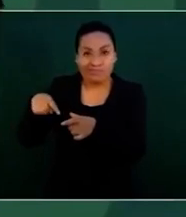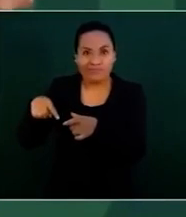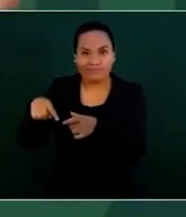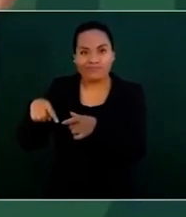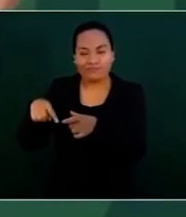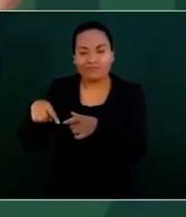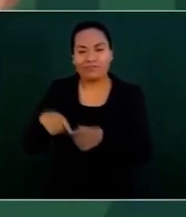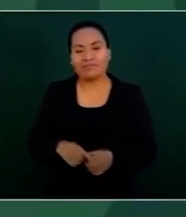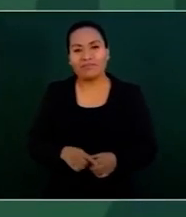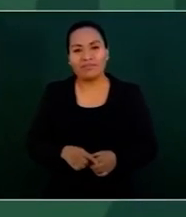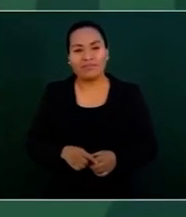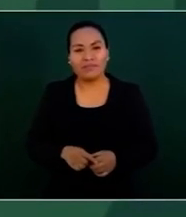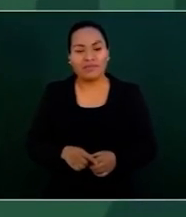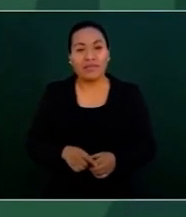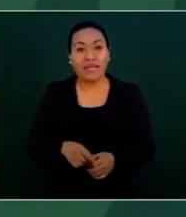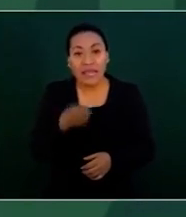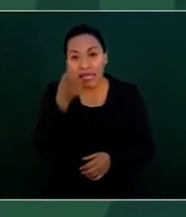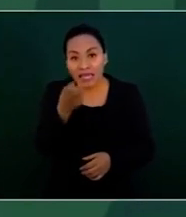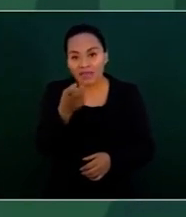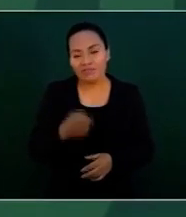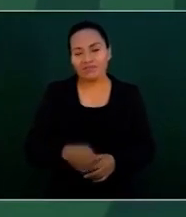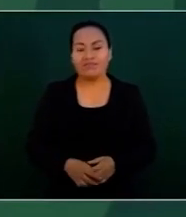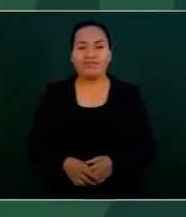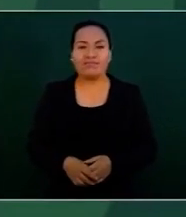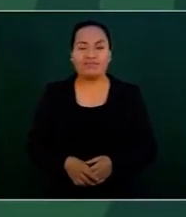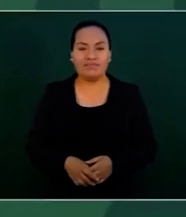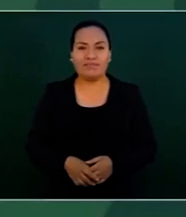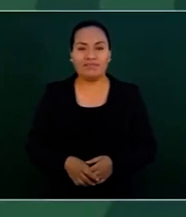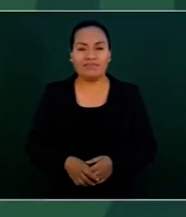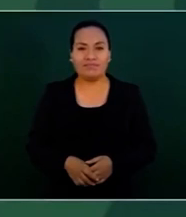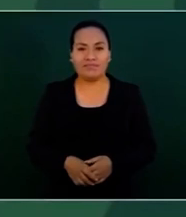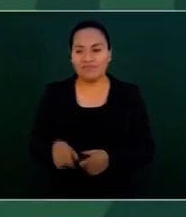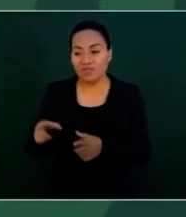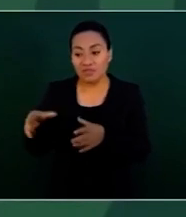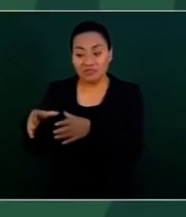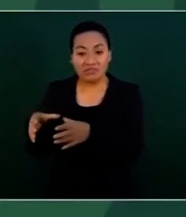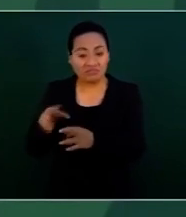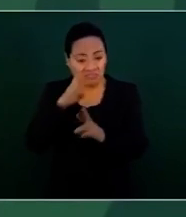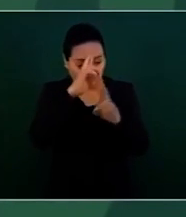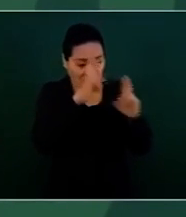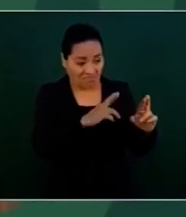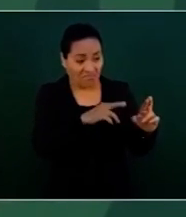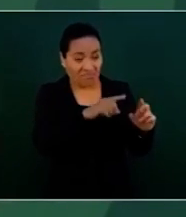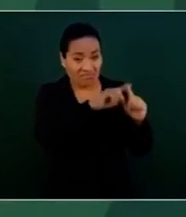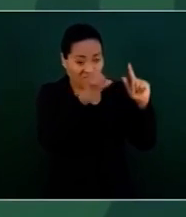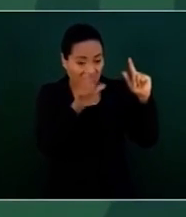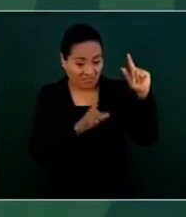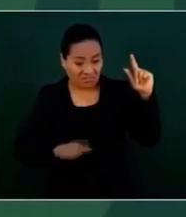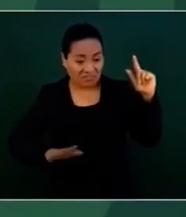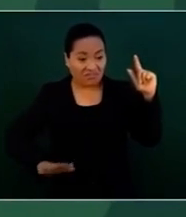Entonces, pues por eso, como no le tienen respeto al pueblo, piensan que el pueblo es tonto,